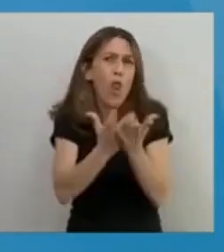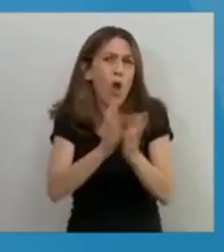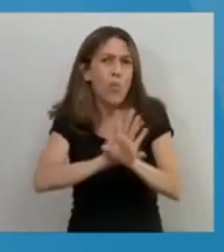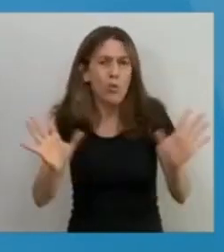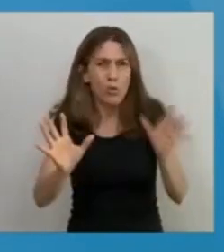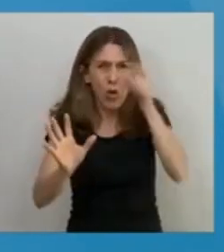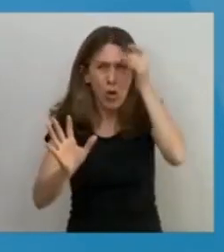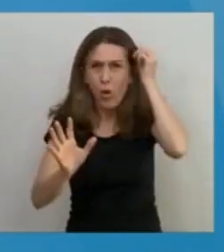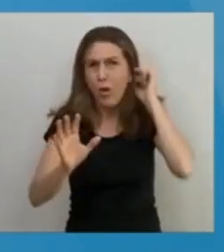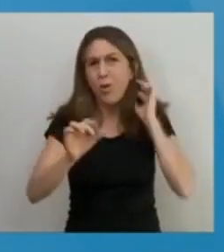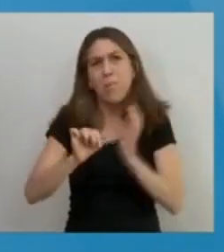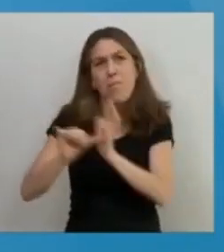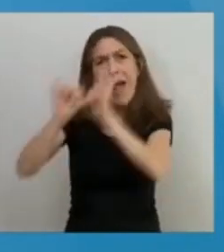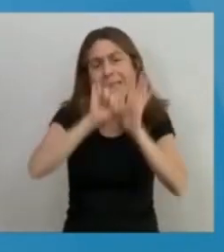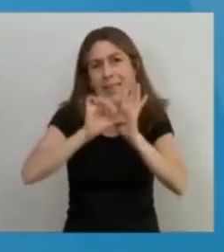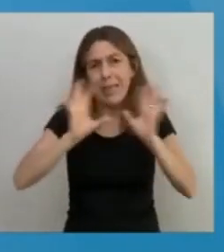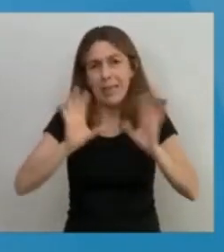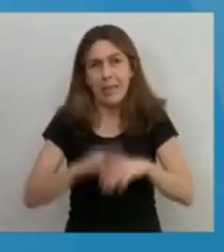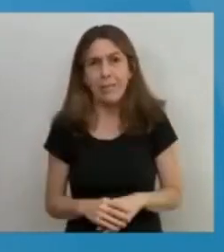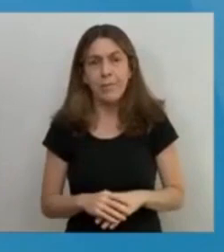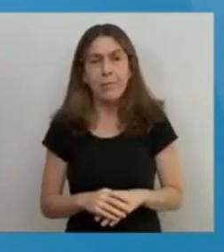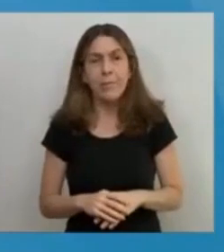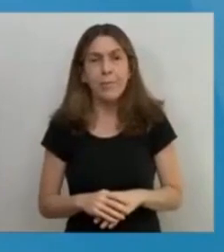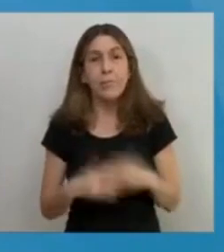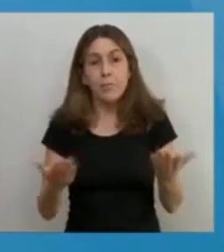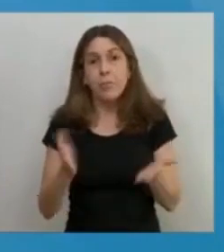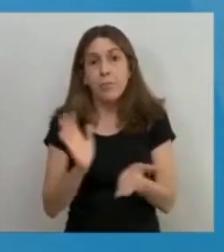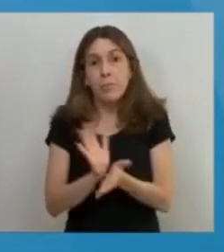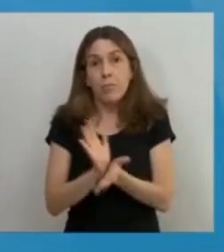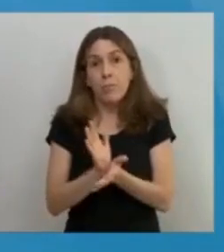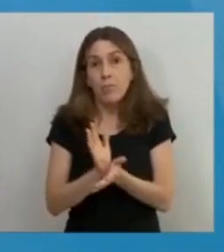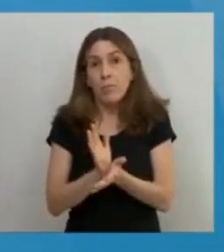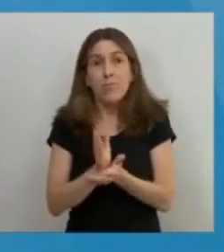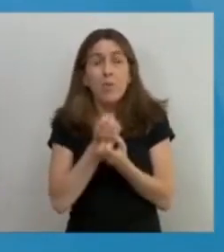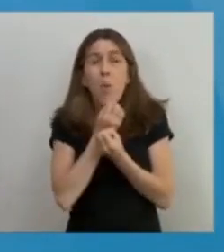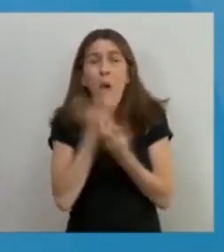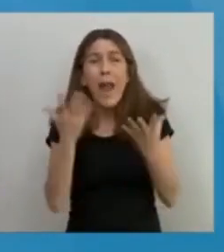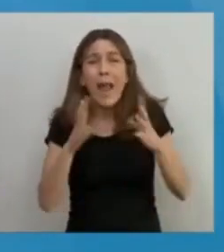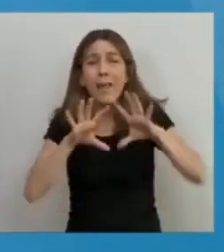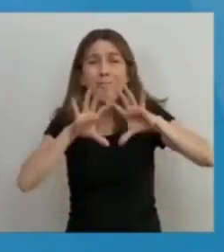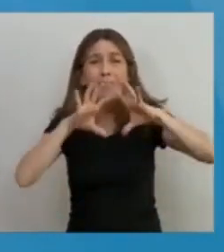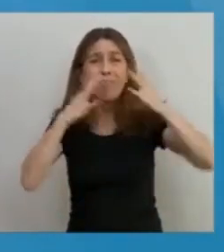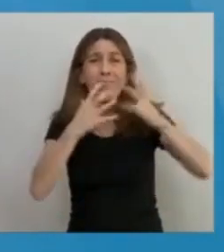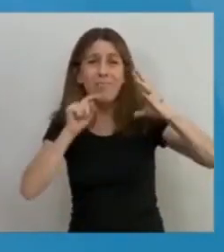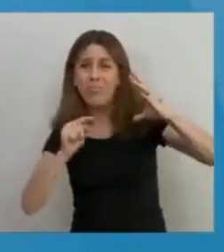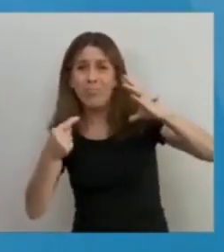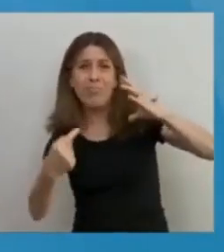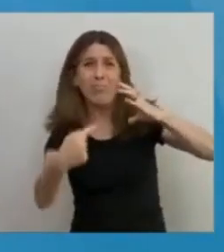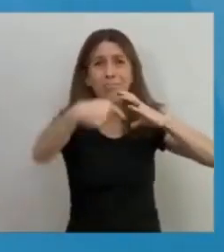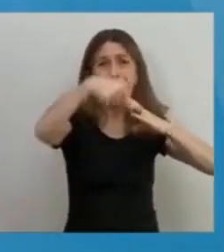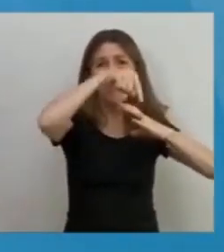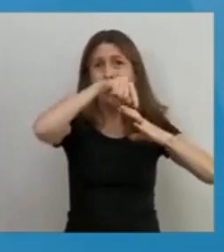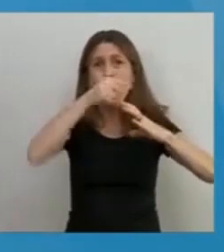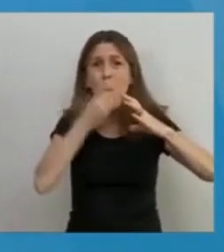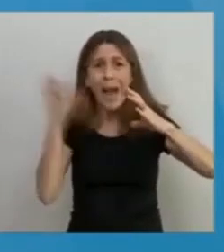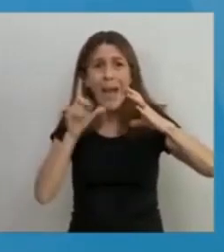a la población mundial. En cualquier latitud en que a uno se le ocurre ubicarse,